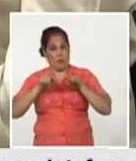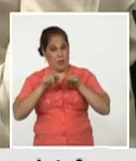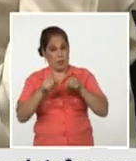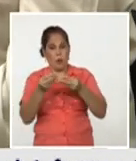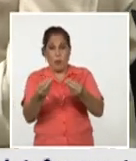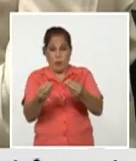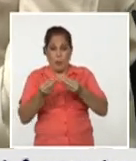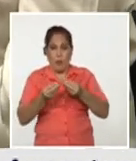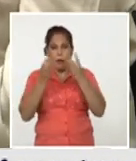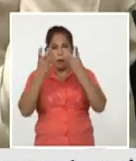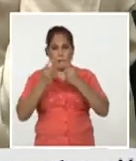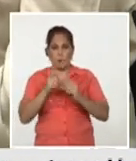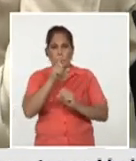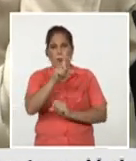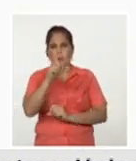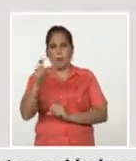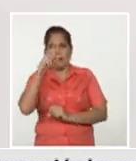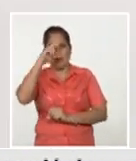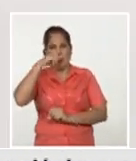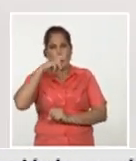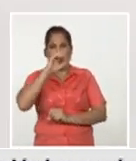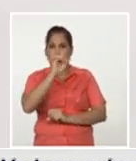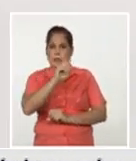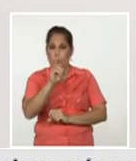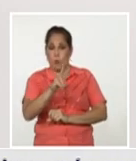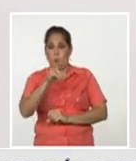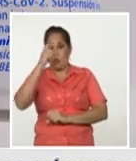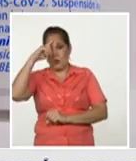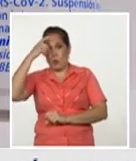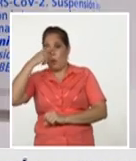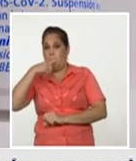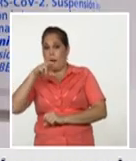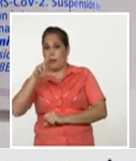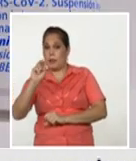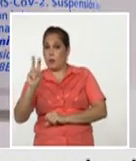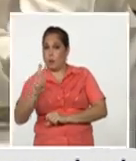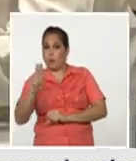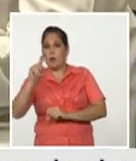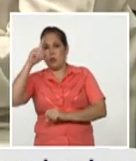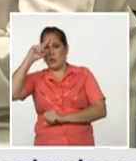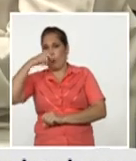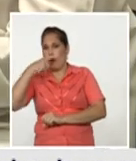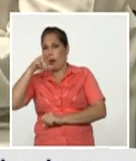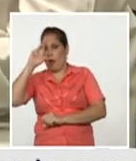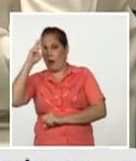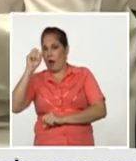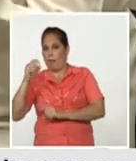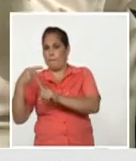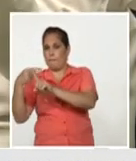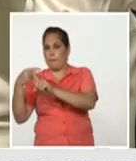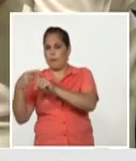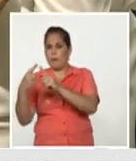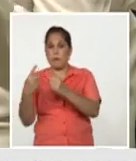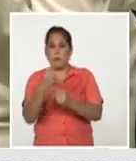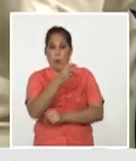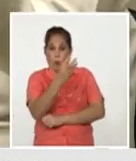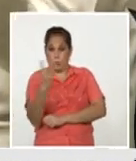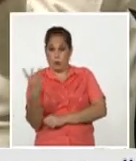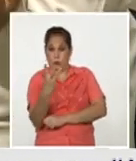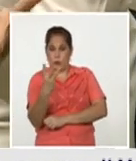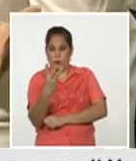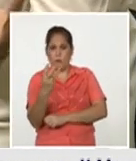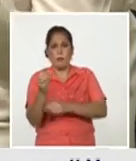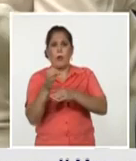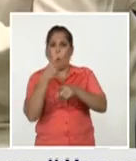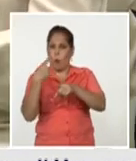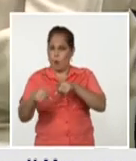a los candidatos Soberana 01 Soberana 02 y Soberana Plus tenemos diferentes alternativas para el priming que es la